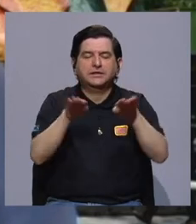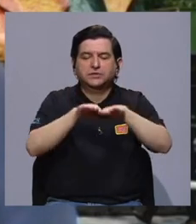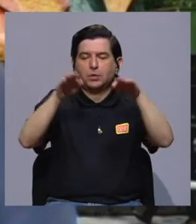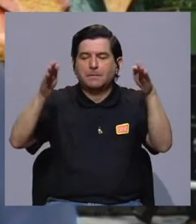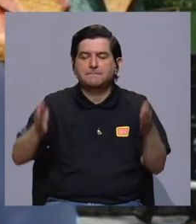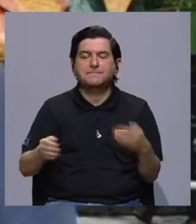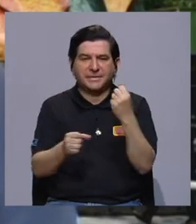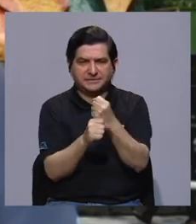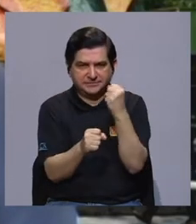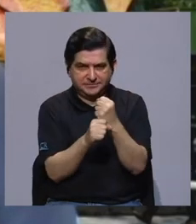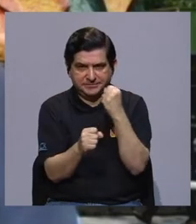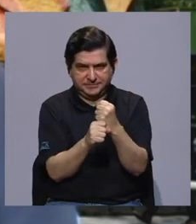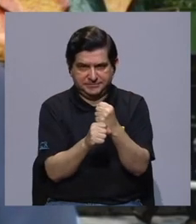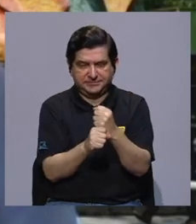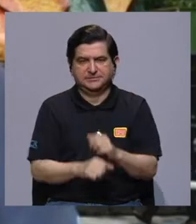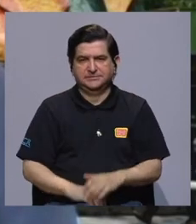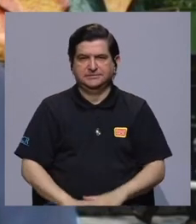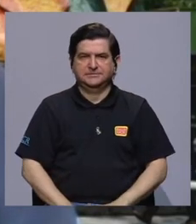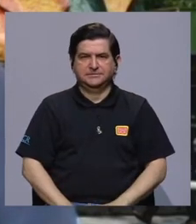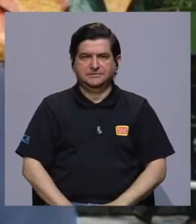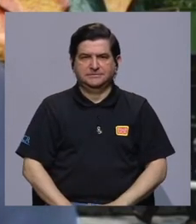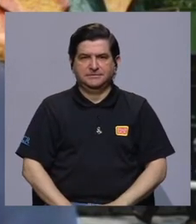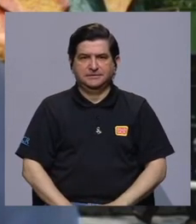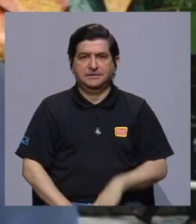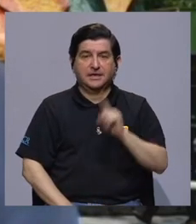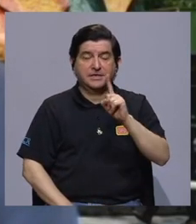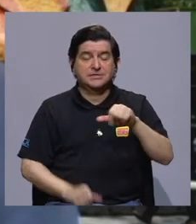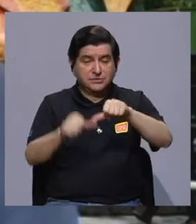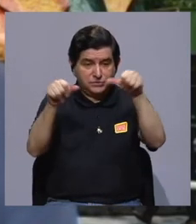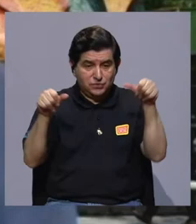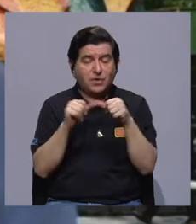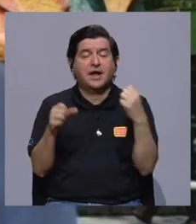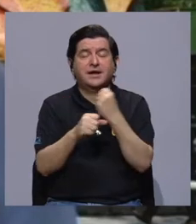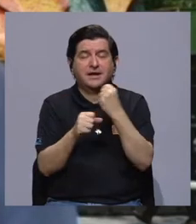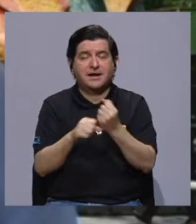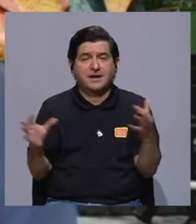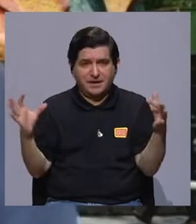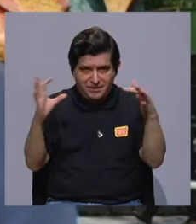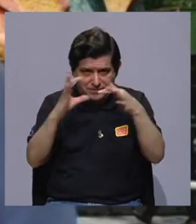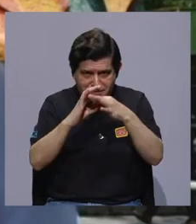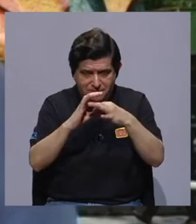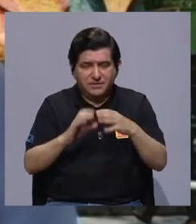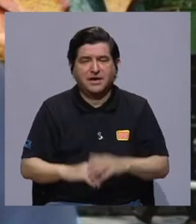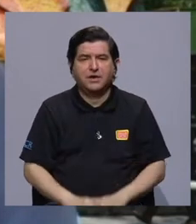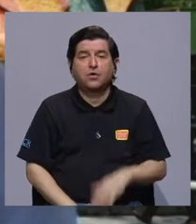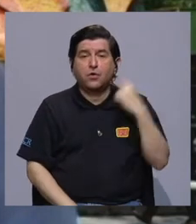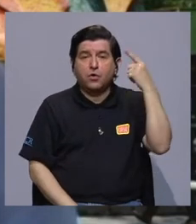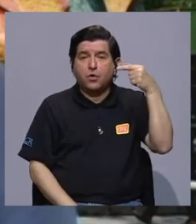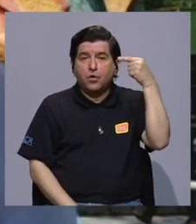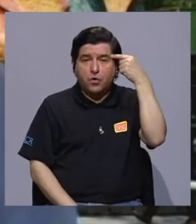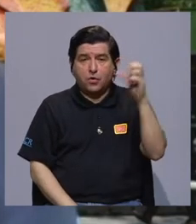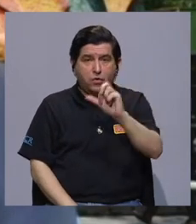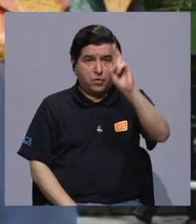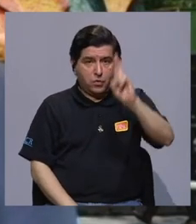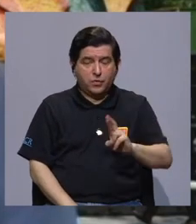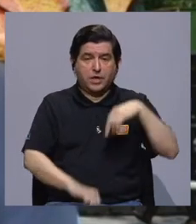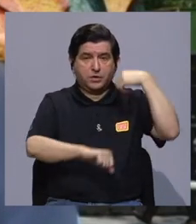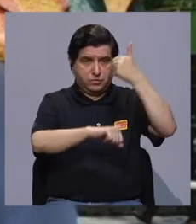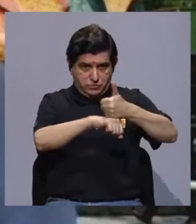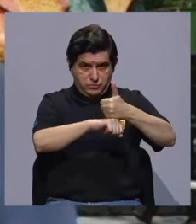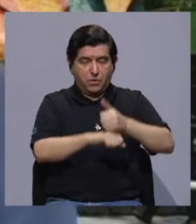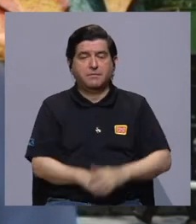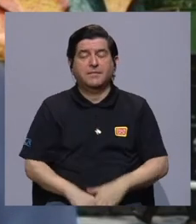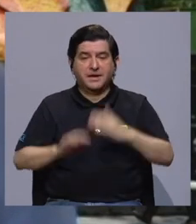mesas de trabajo, un punto de trabajo conjunto con las mesas que el gobierno de Costa Rica